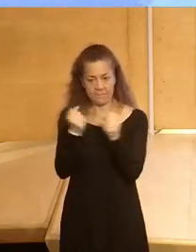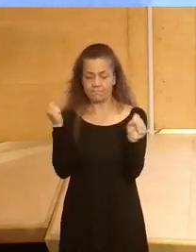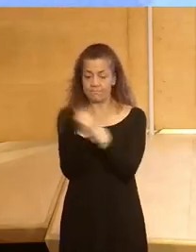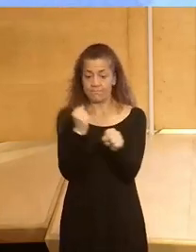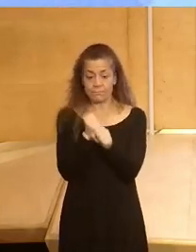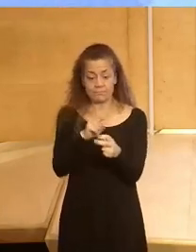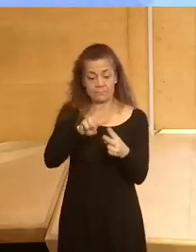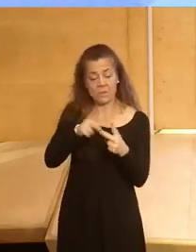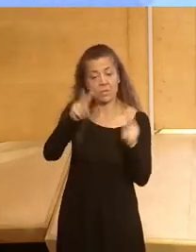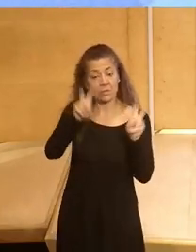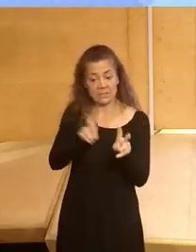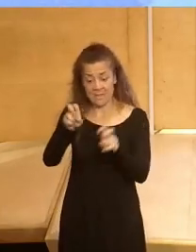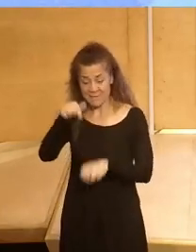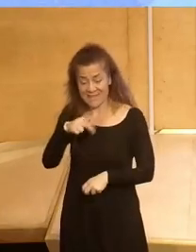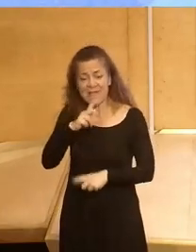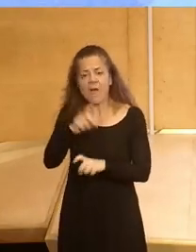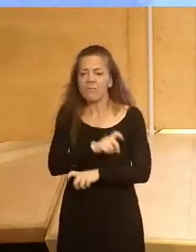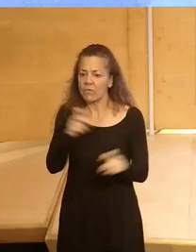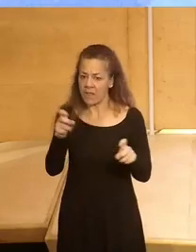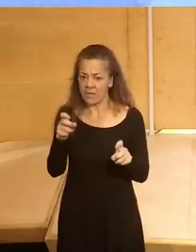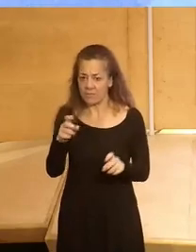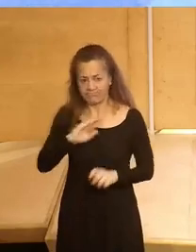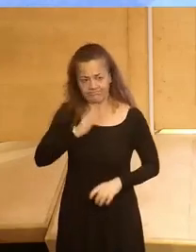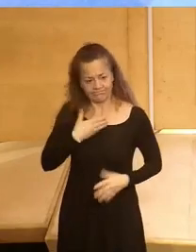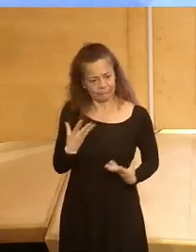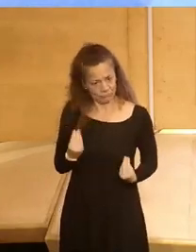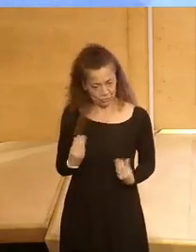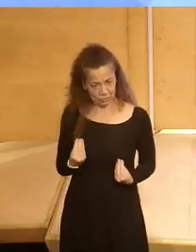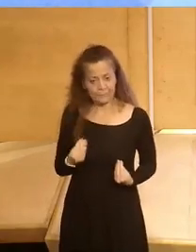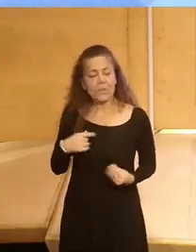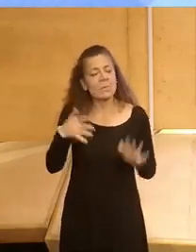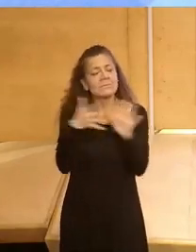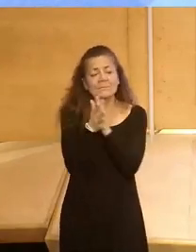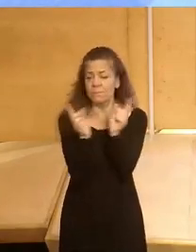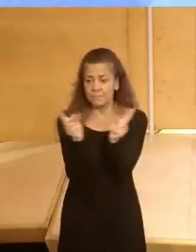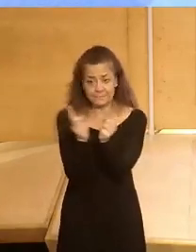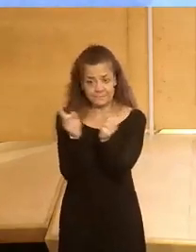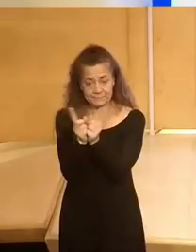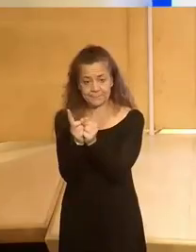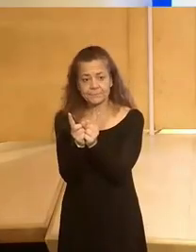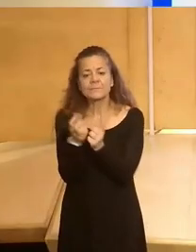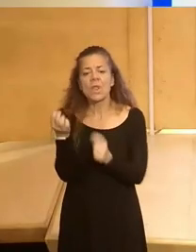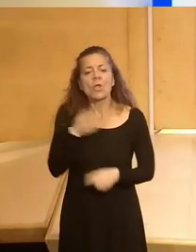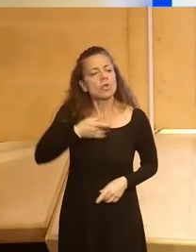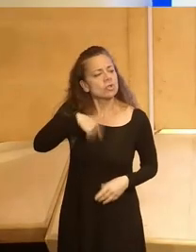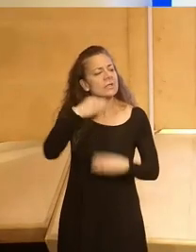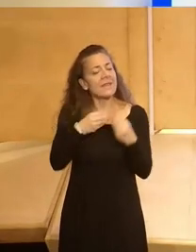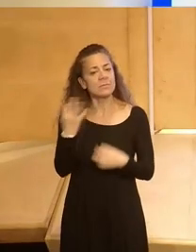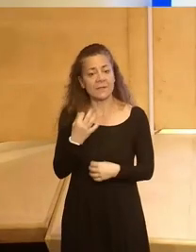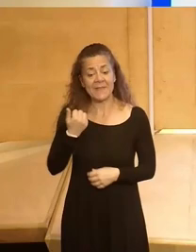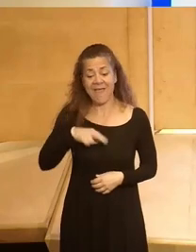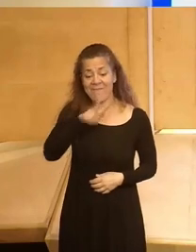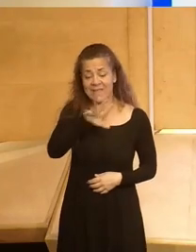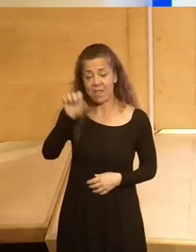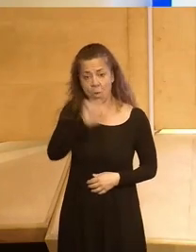son unos temas que en la Fundación Bertelsmann pues nos toca muy de cerca. Por contaros un poquito a qué nos dedicamos, llevamos 25